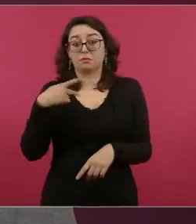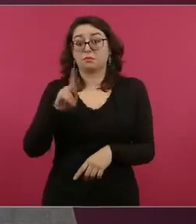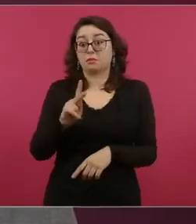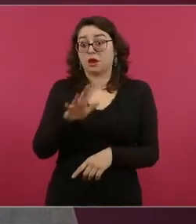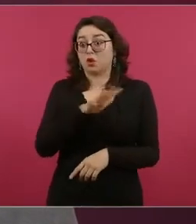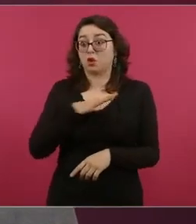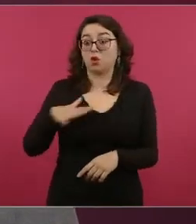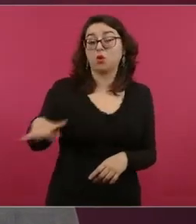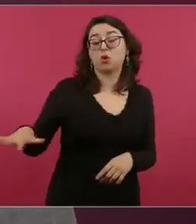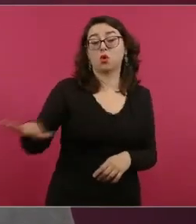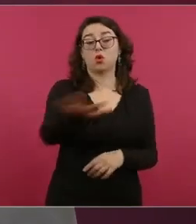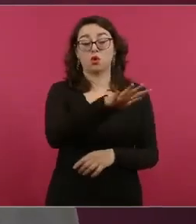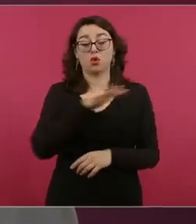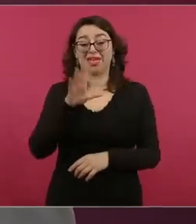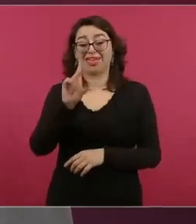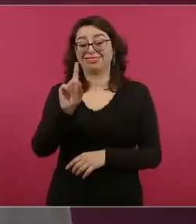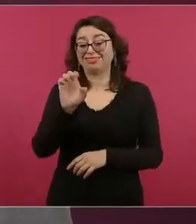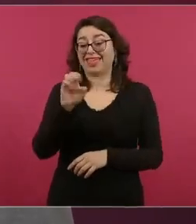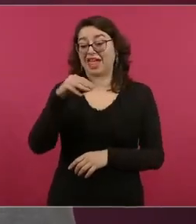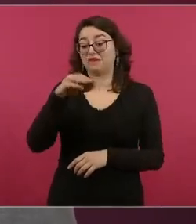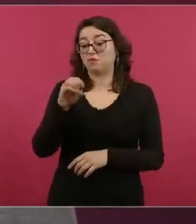No puede haber pensamiento único,